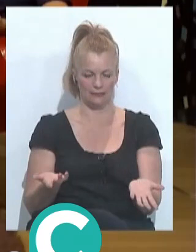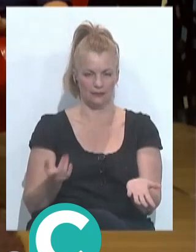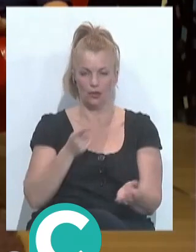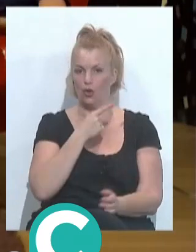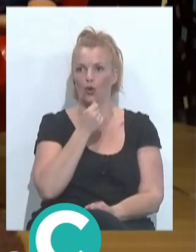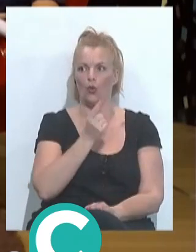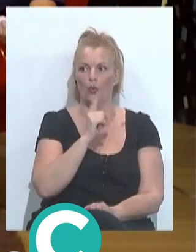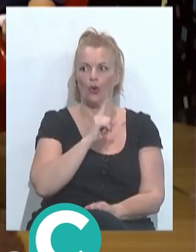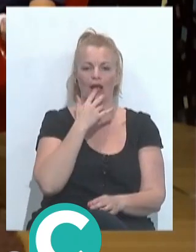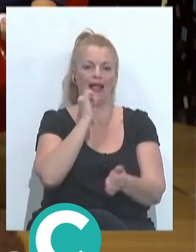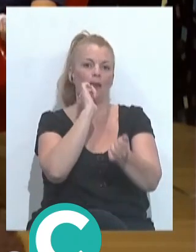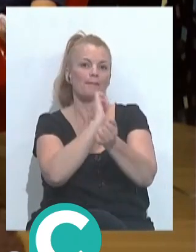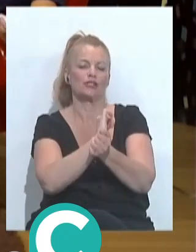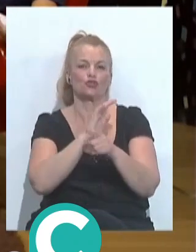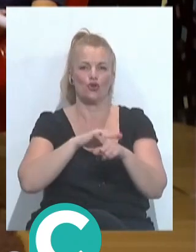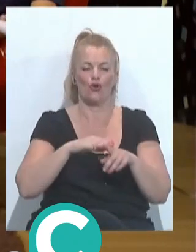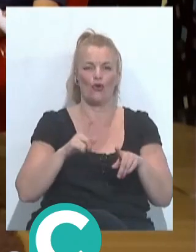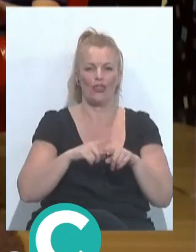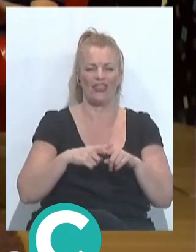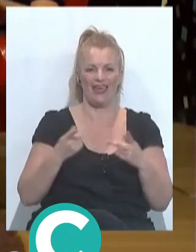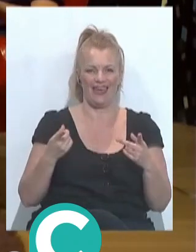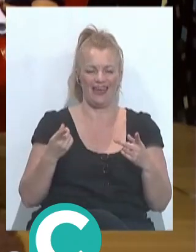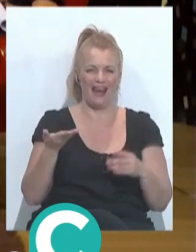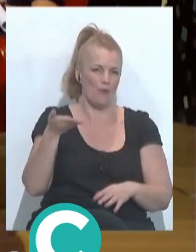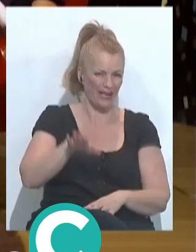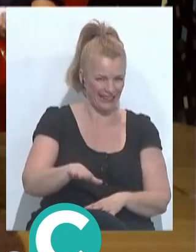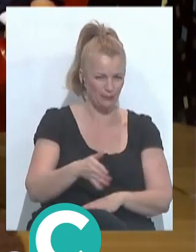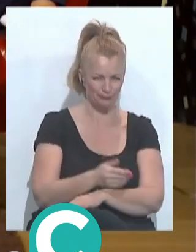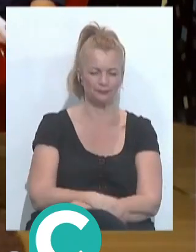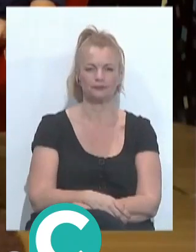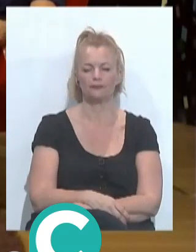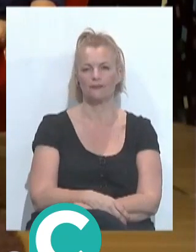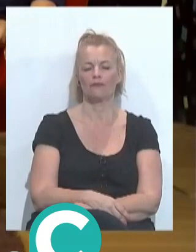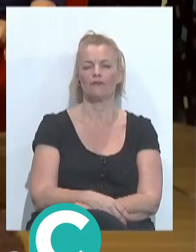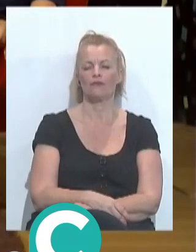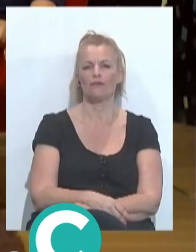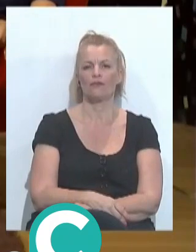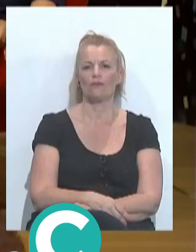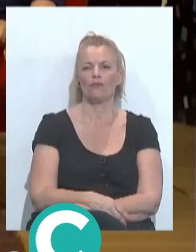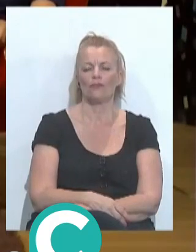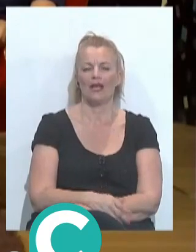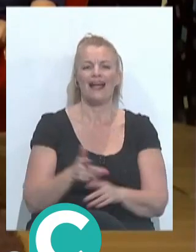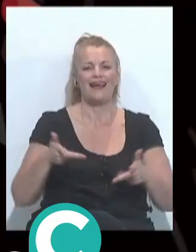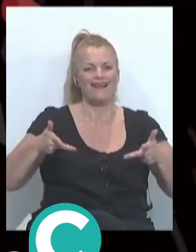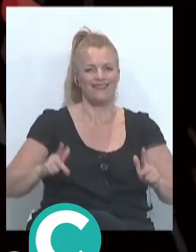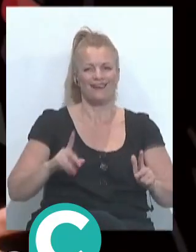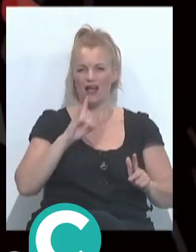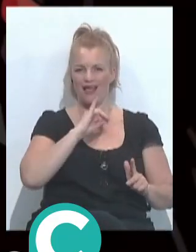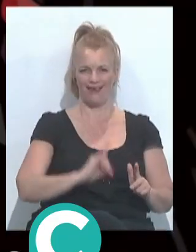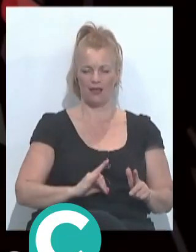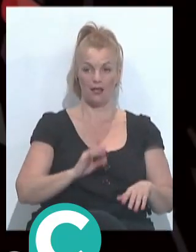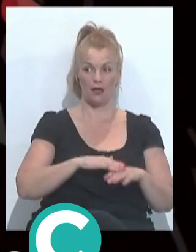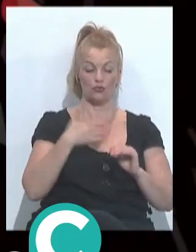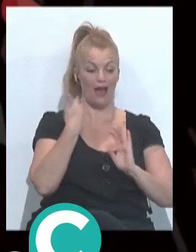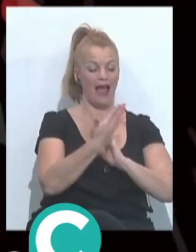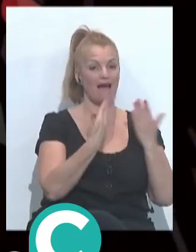de preso en el cojero de la muerte entonces hay cosas que ahí no claro es que eso también a la hora de hace poco hablando